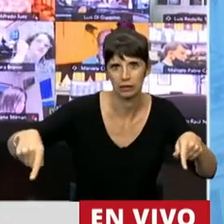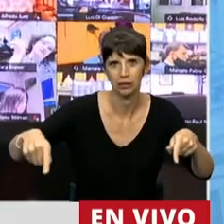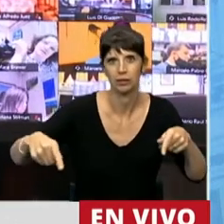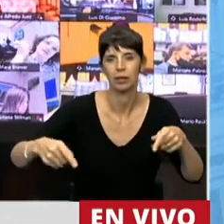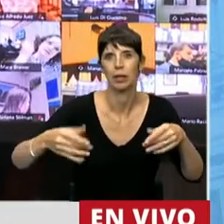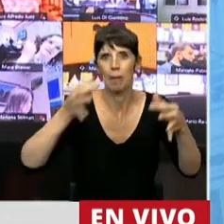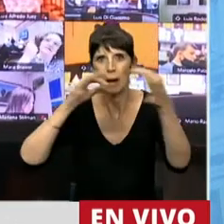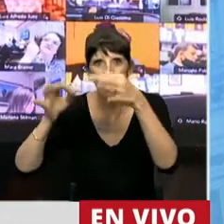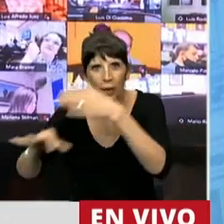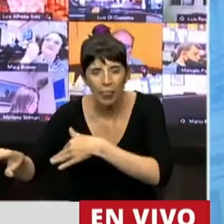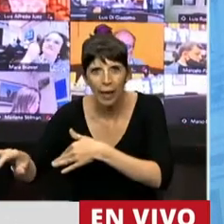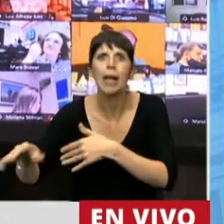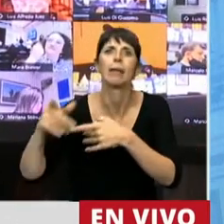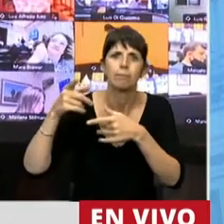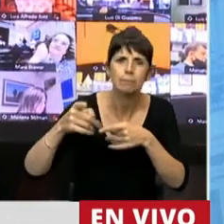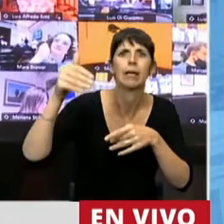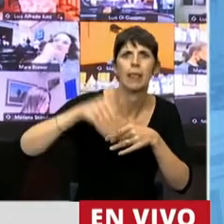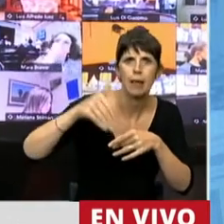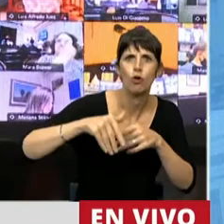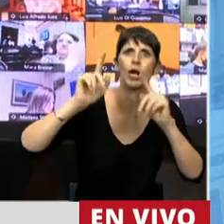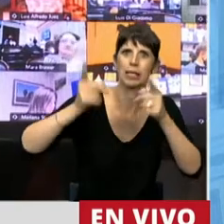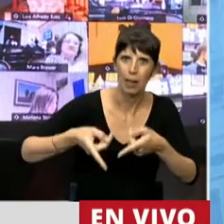comerciantes que aceptan las tarjetas de débito.